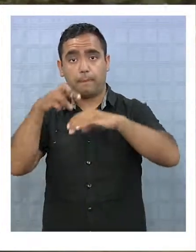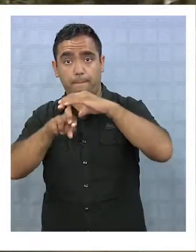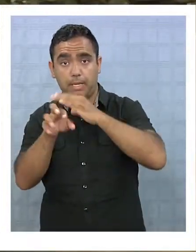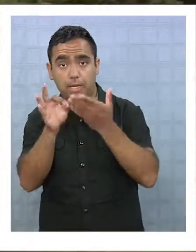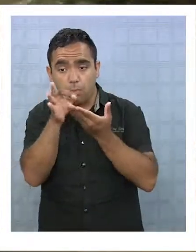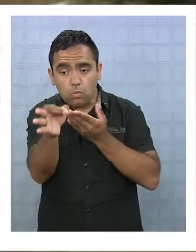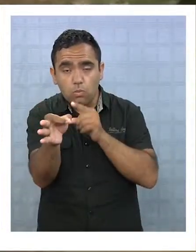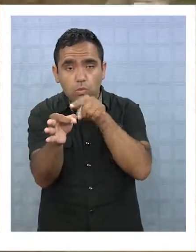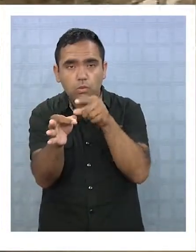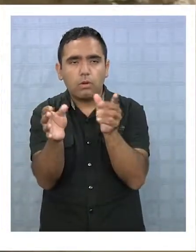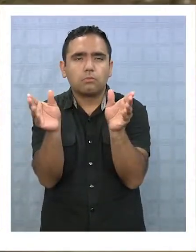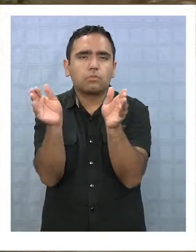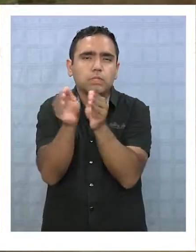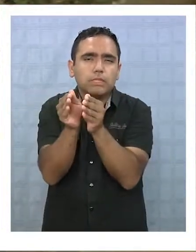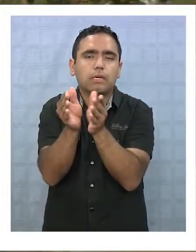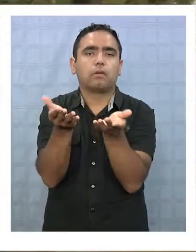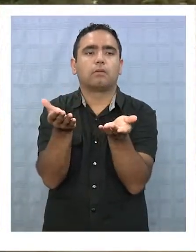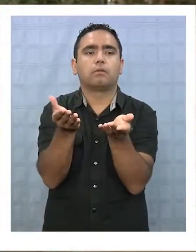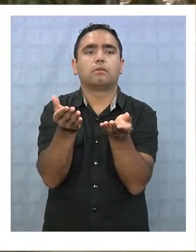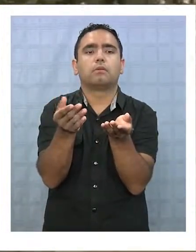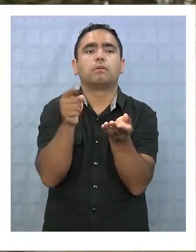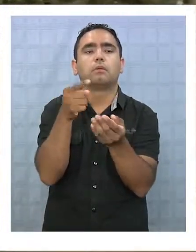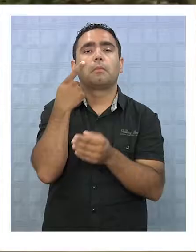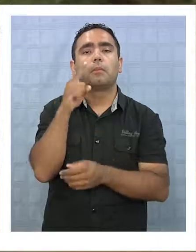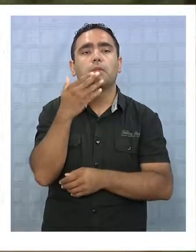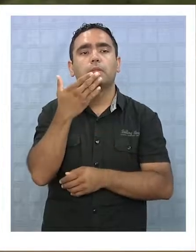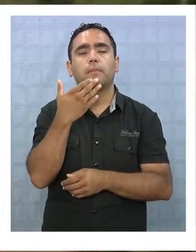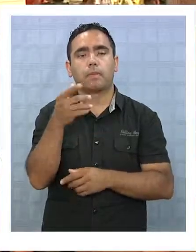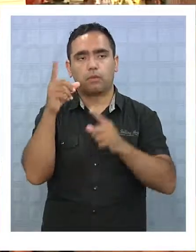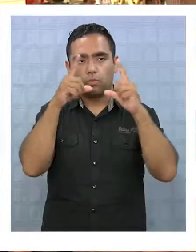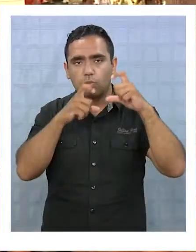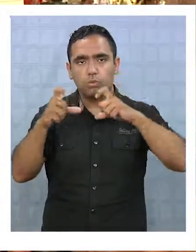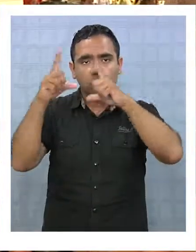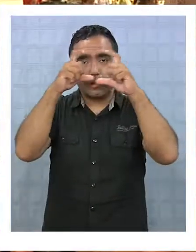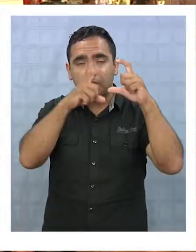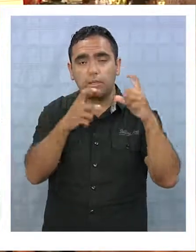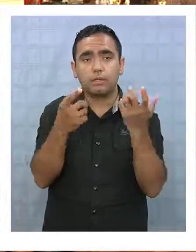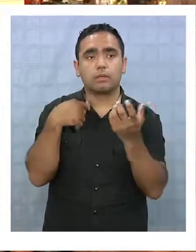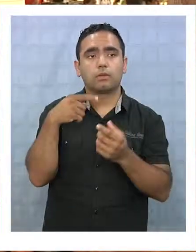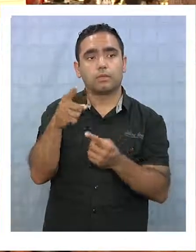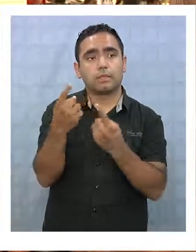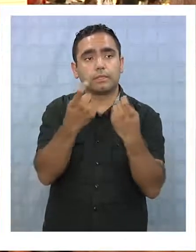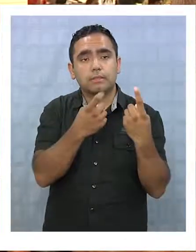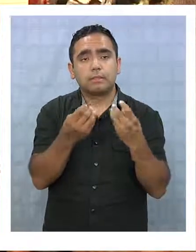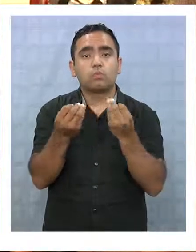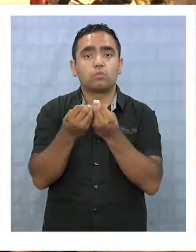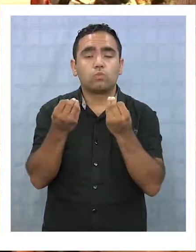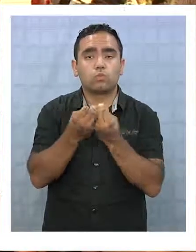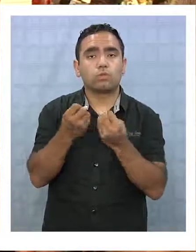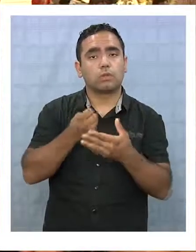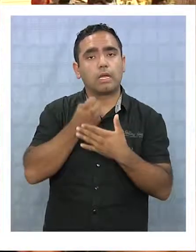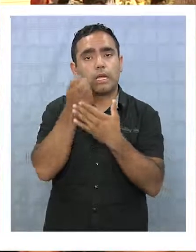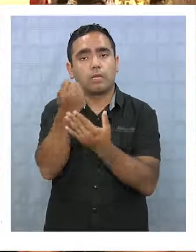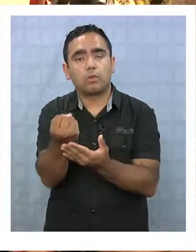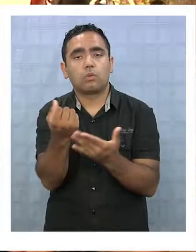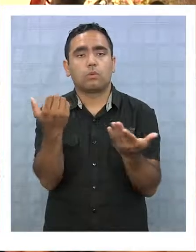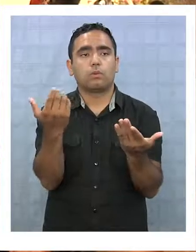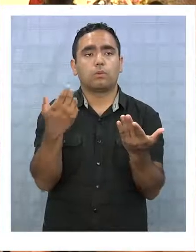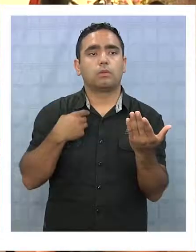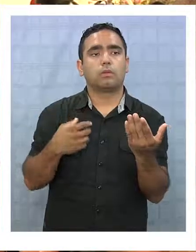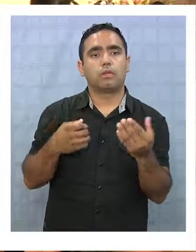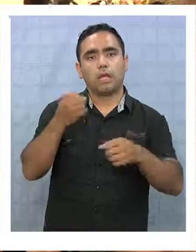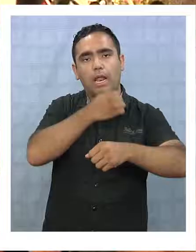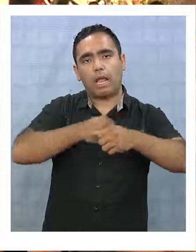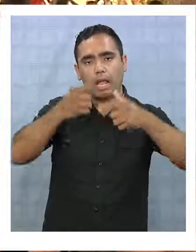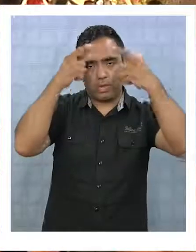relativamente chico, pero también es un pueblo turístico donde todavía necesitamos muchos aportes en cuanto a la